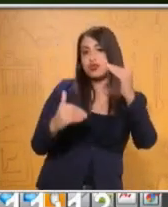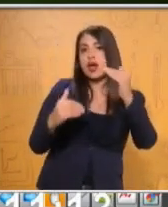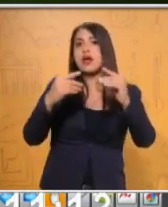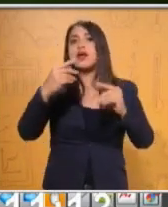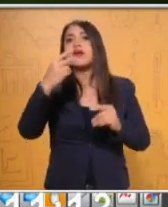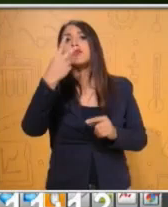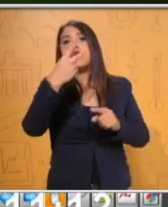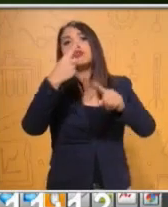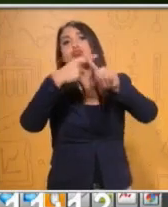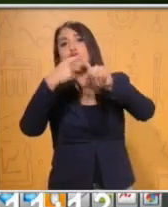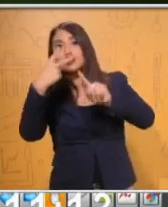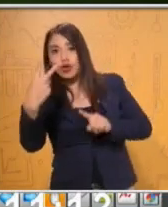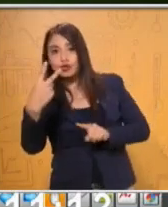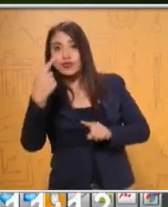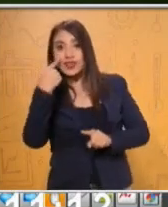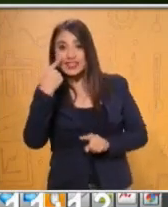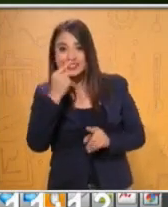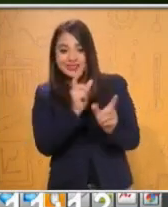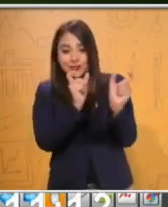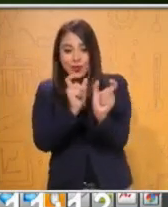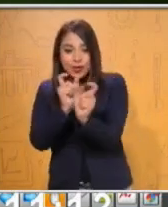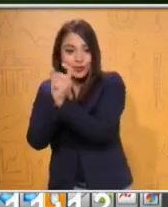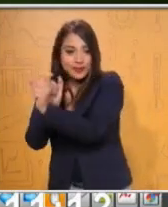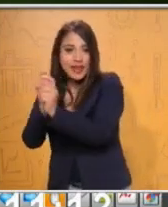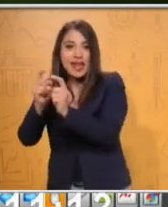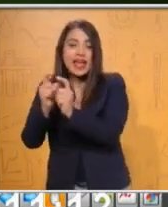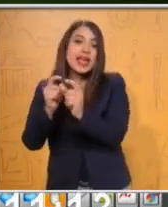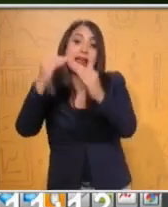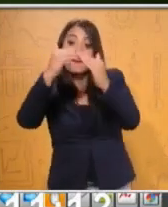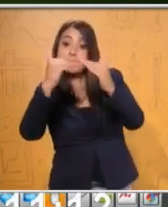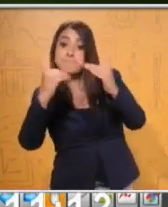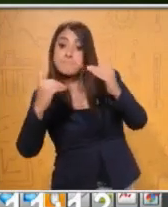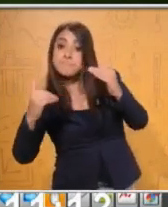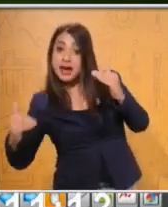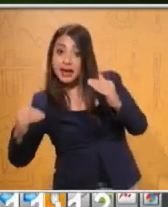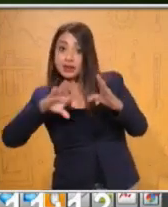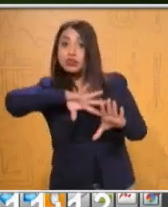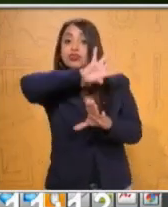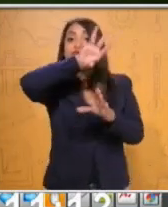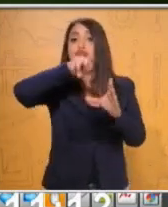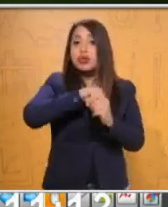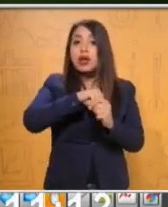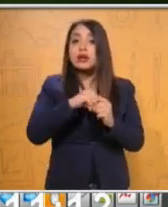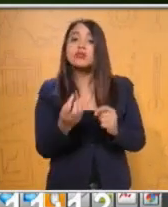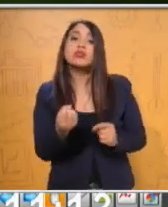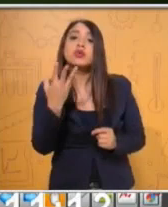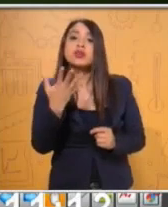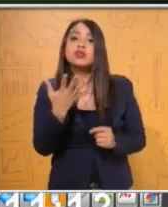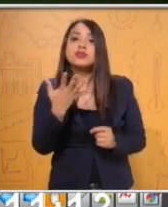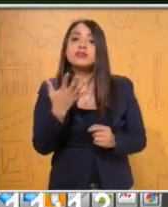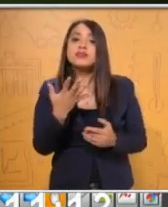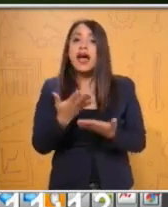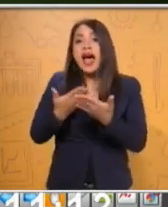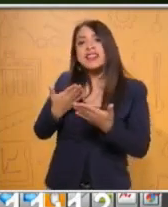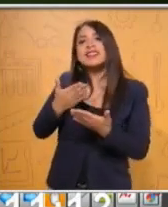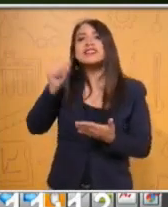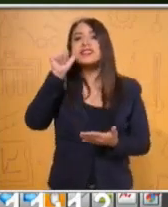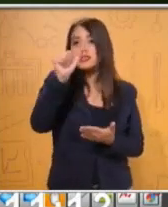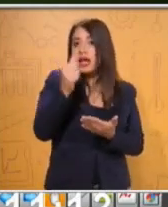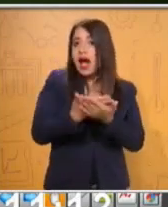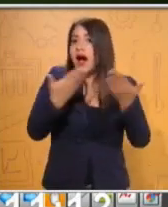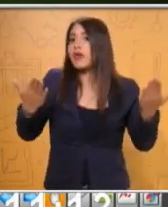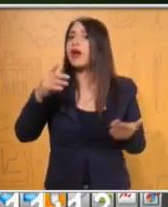Por lo tanto, le quitan otros cuatro cuadros y me está quedando un total de... En lugar de tener dieciséis, tenemos doce